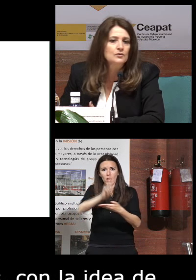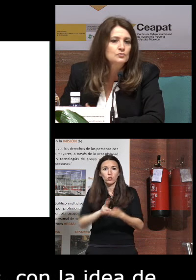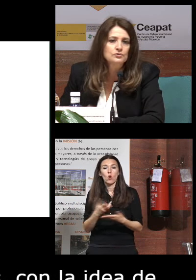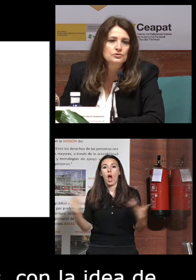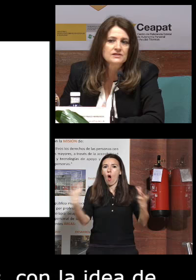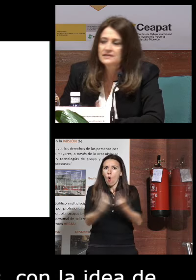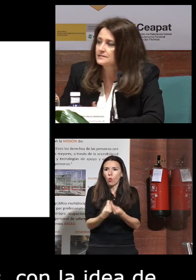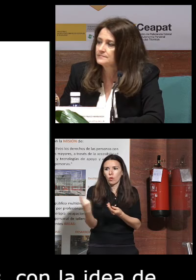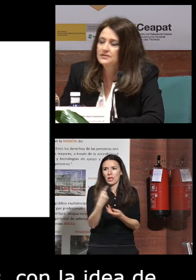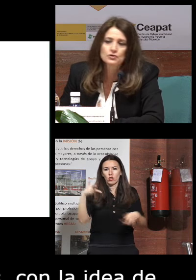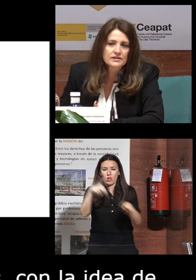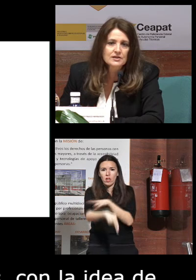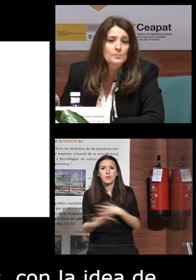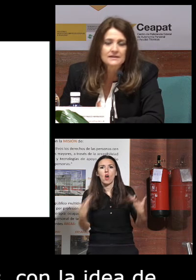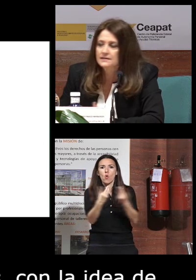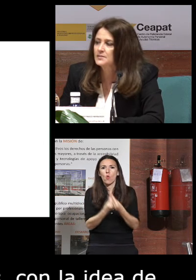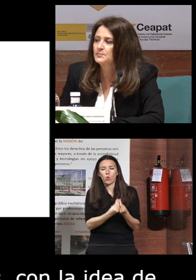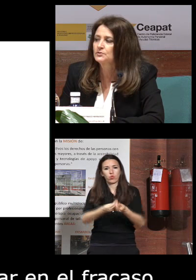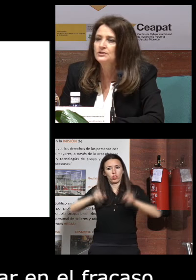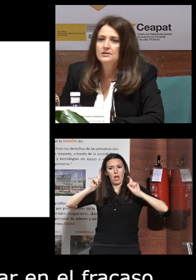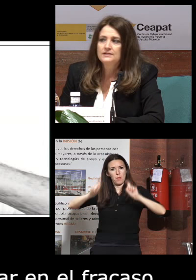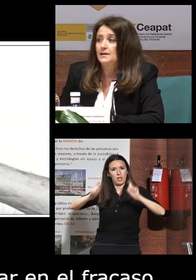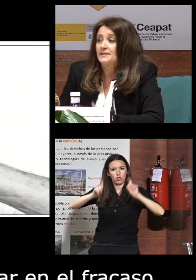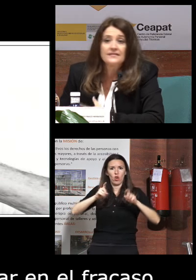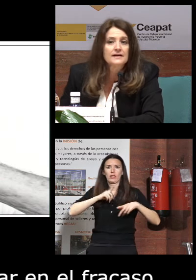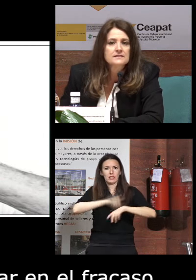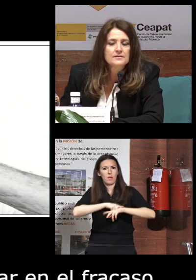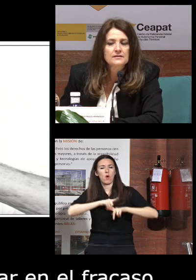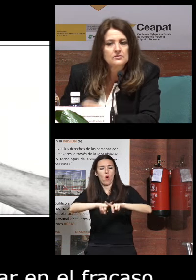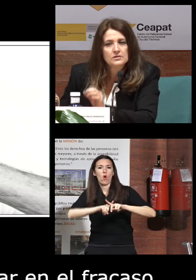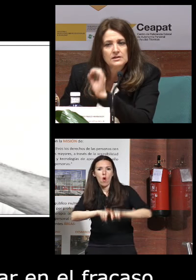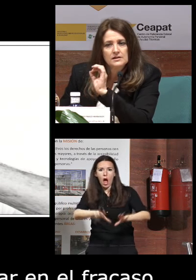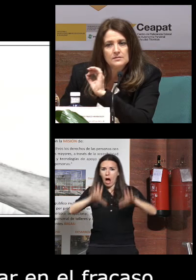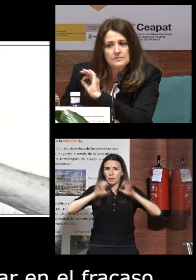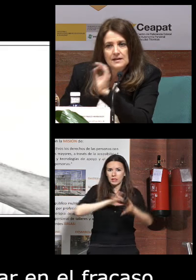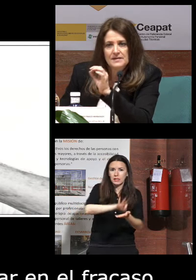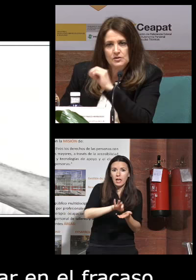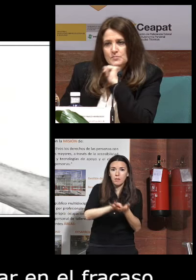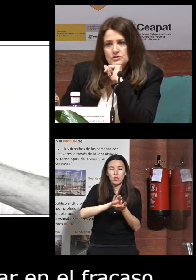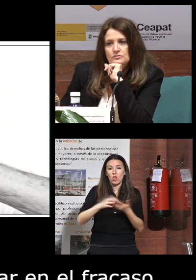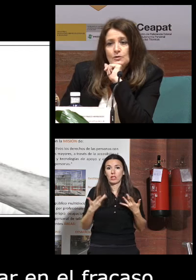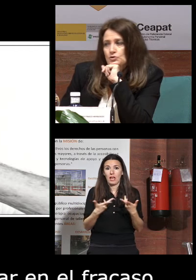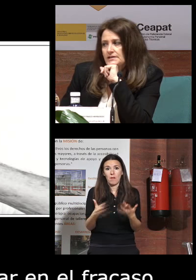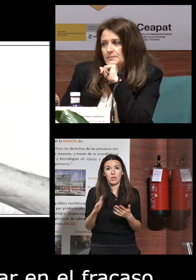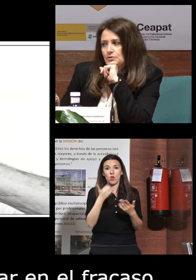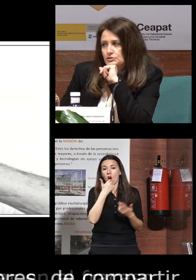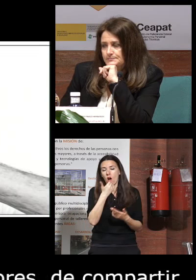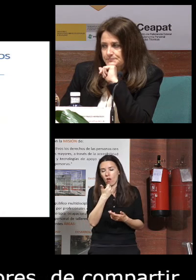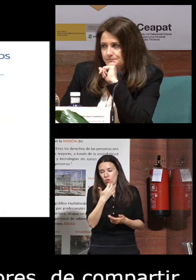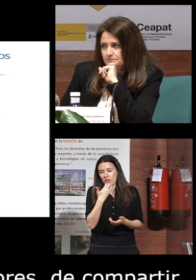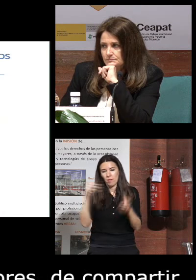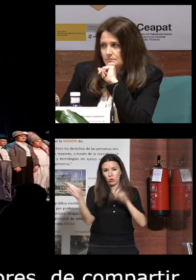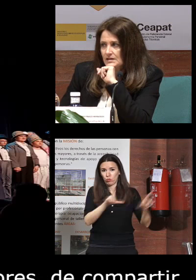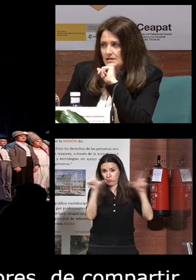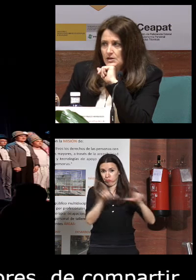de crear juntos de ser mentores de compartir tiempo de aprendizaje servicio y rápidamente os paso algunos ejemplos